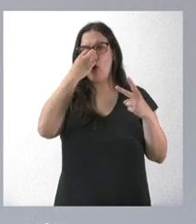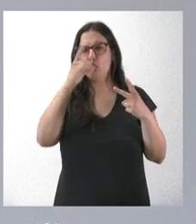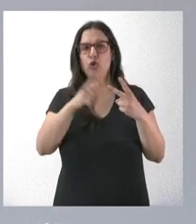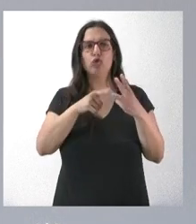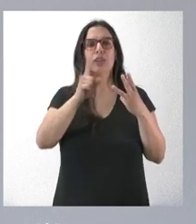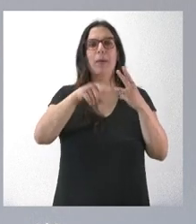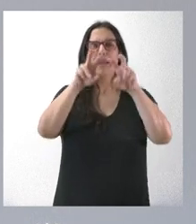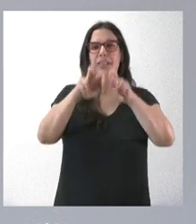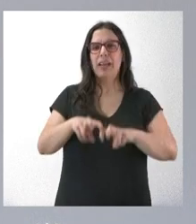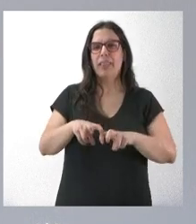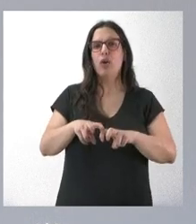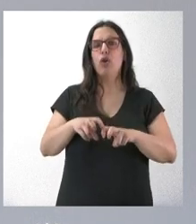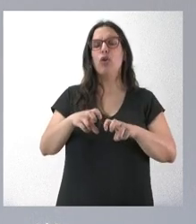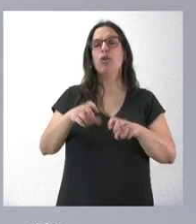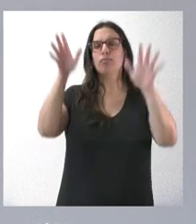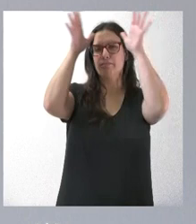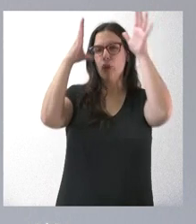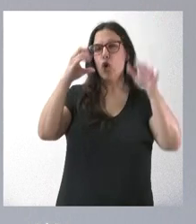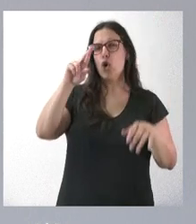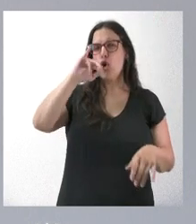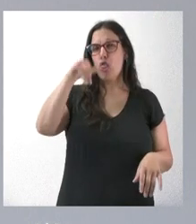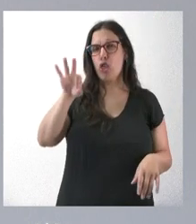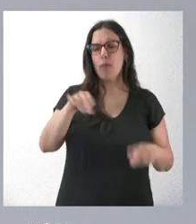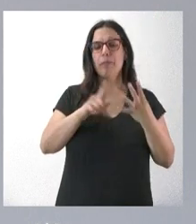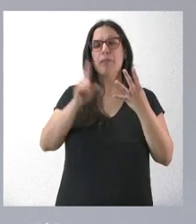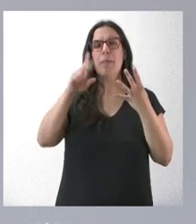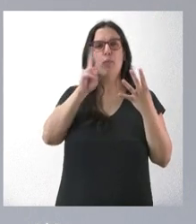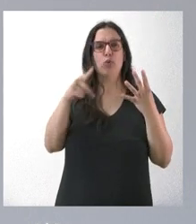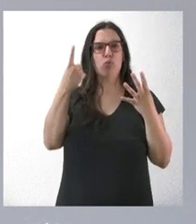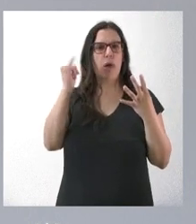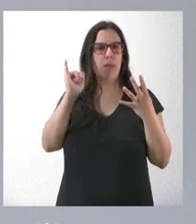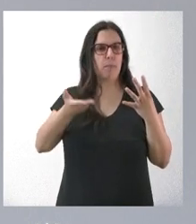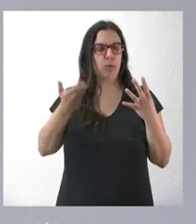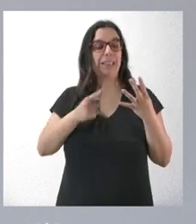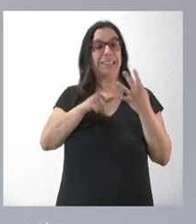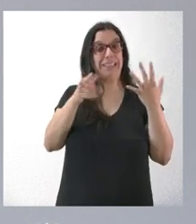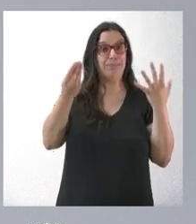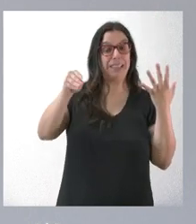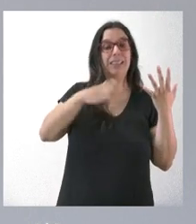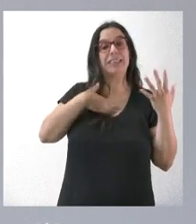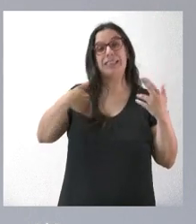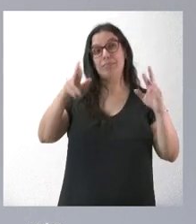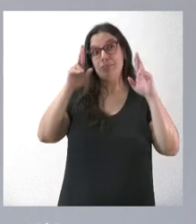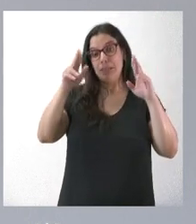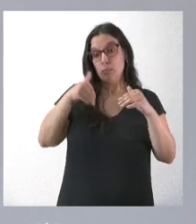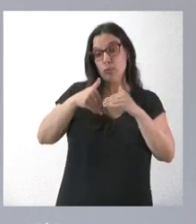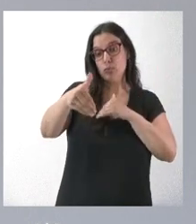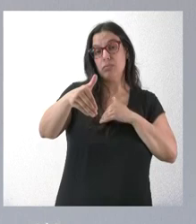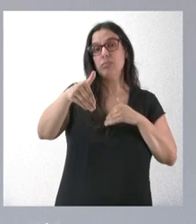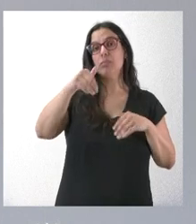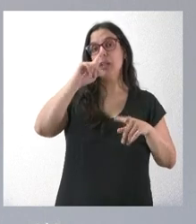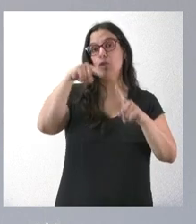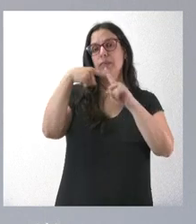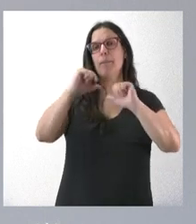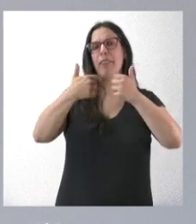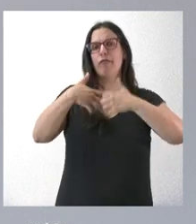del Corzo y donde hay también un museo muy relevante. Esperamos que este próximo año entre en